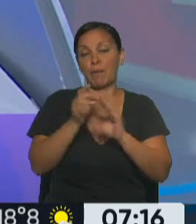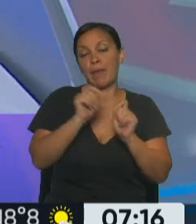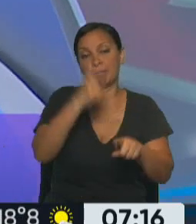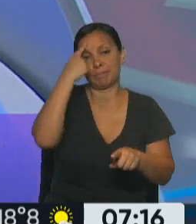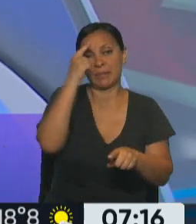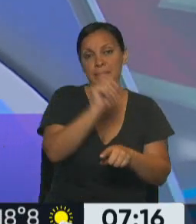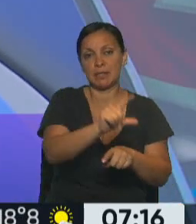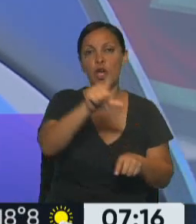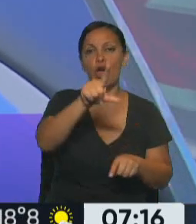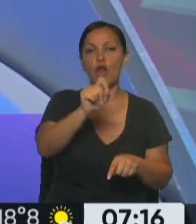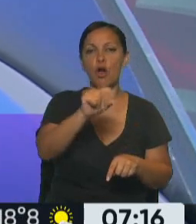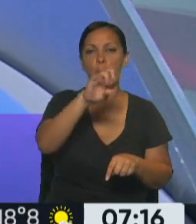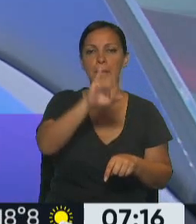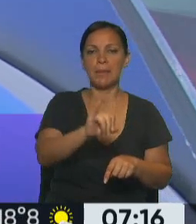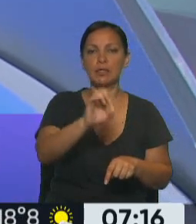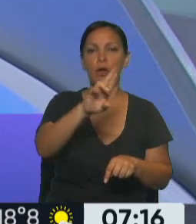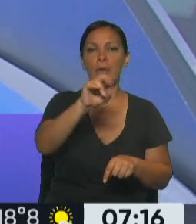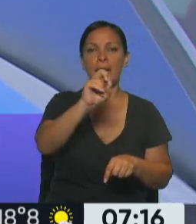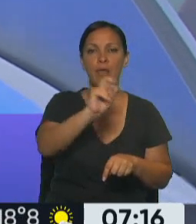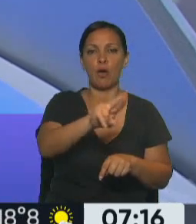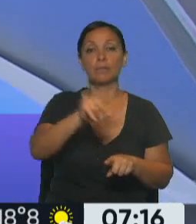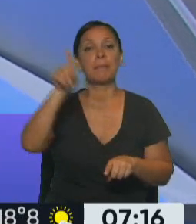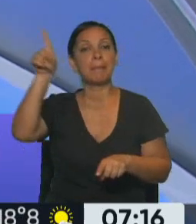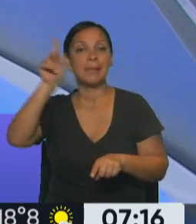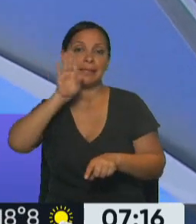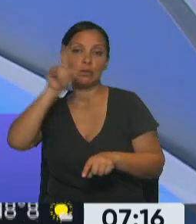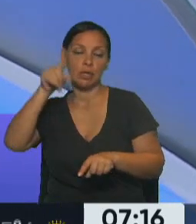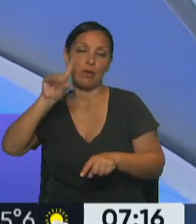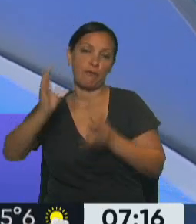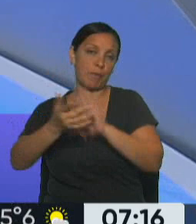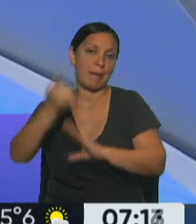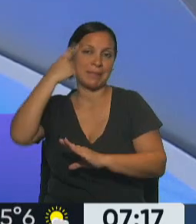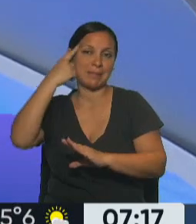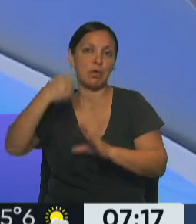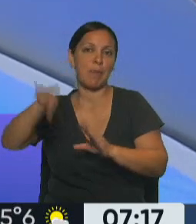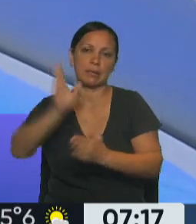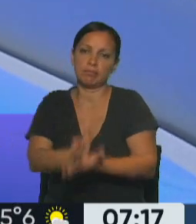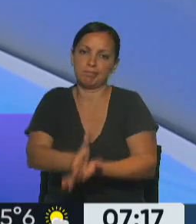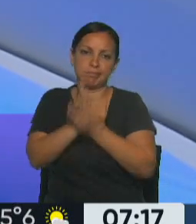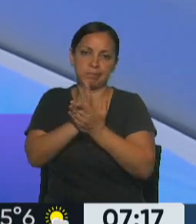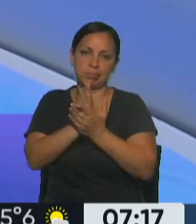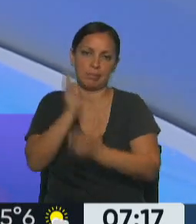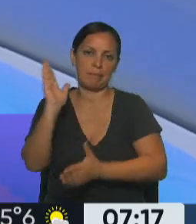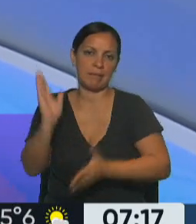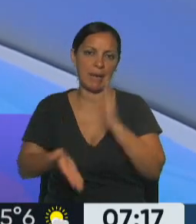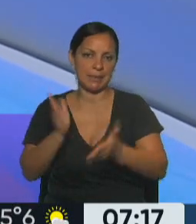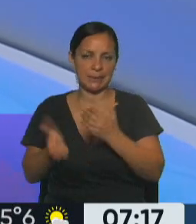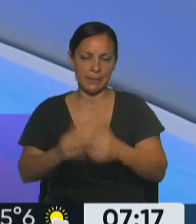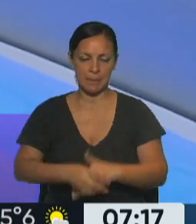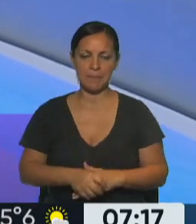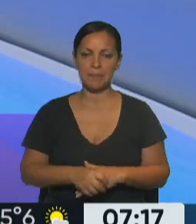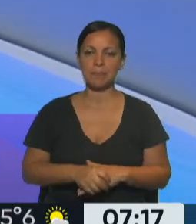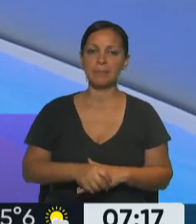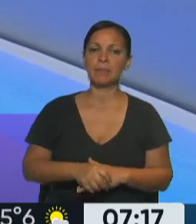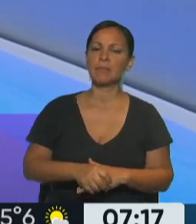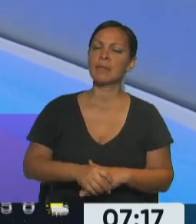otro lado de Estados Unidos, que tiene una salida más represiva, por así decirlo, de la cuestión migratoria. Ale, y apelamos a